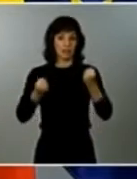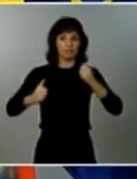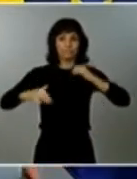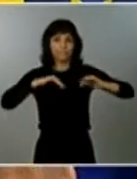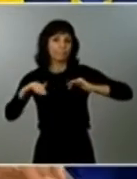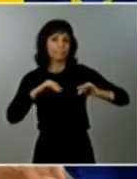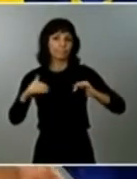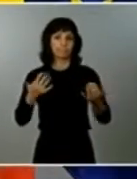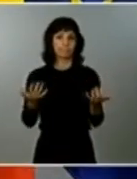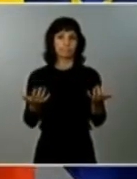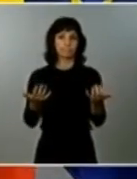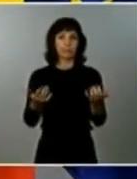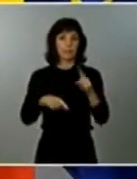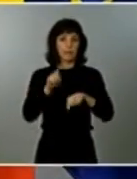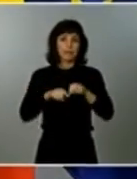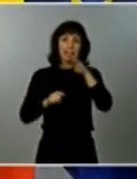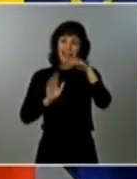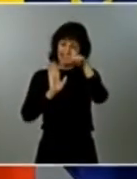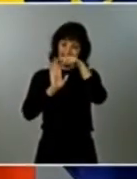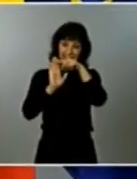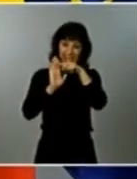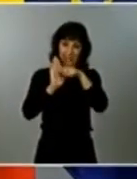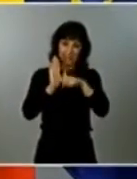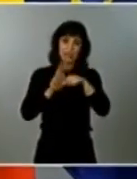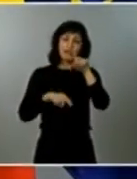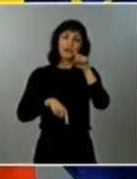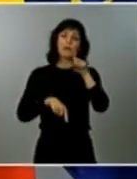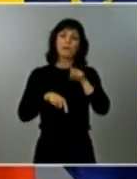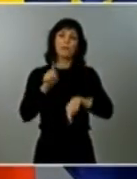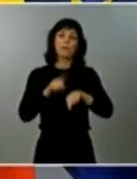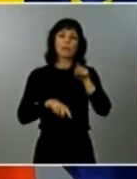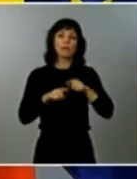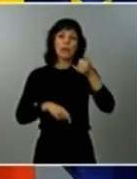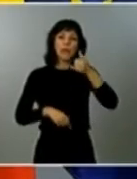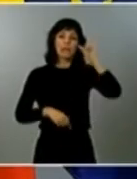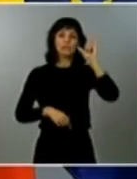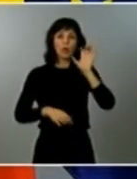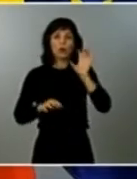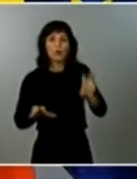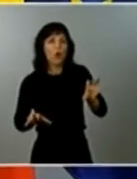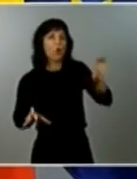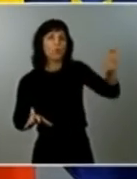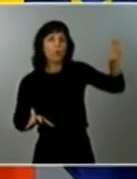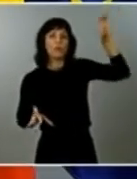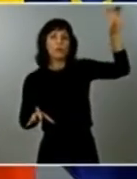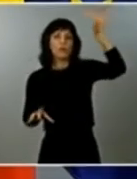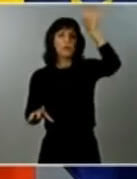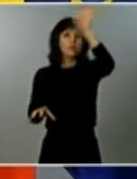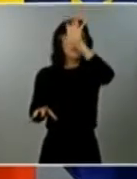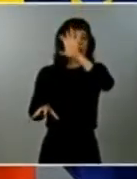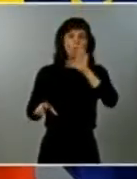e insiste en esperar el plazo que dicen los científicos para poder valorar la eficacia de las restricciones impuestas.